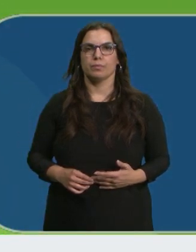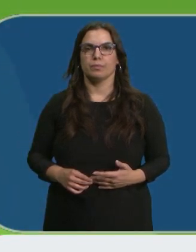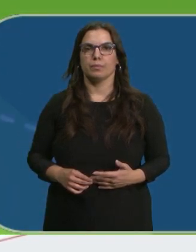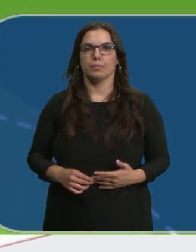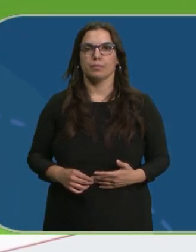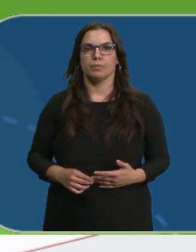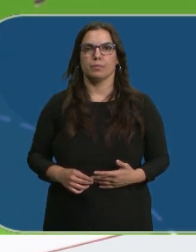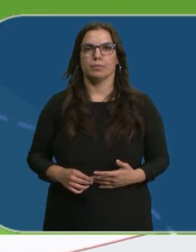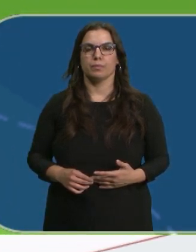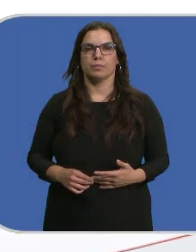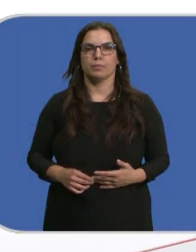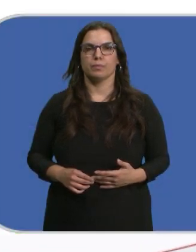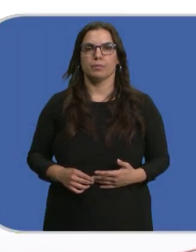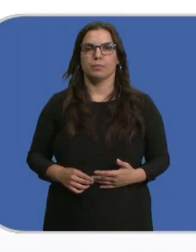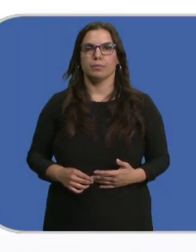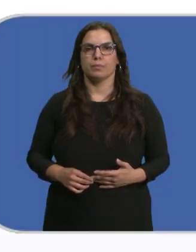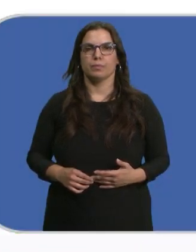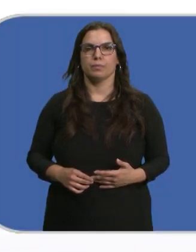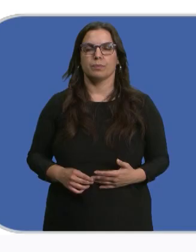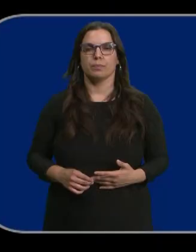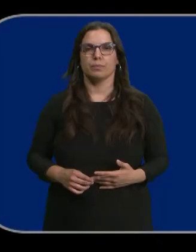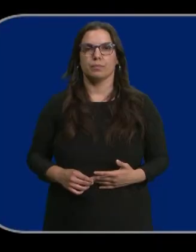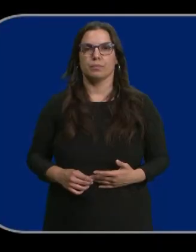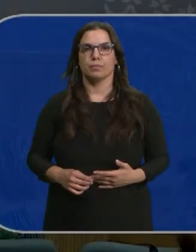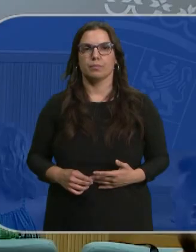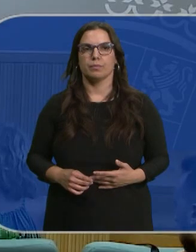y te acompaña de dónde vayas. Unicaja Banco.